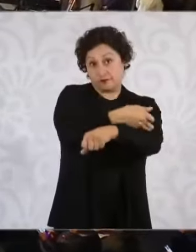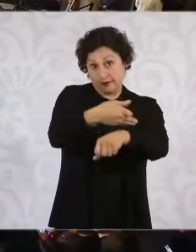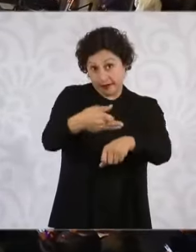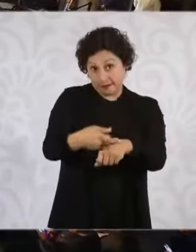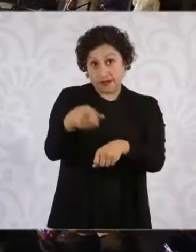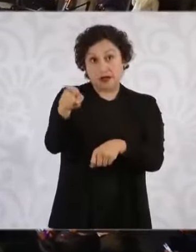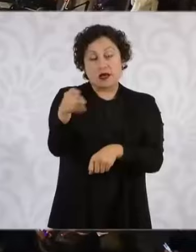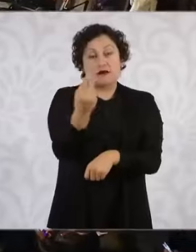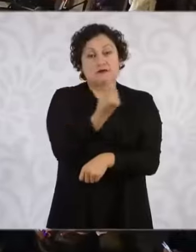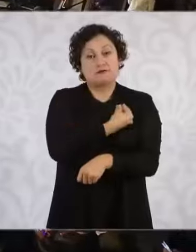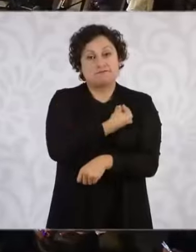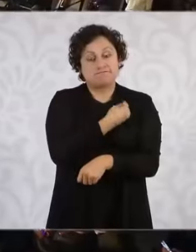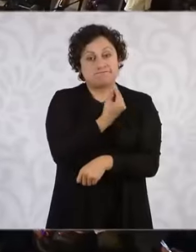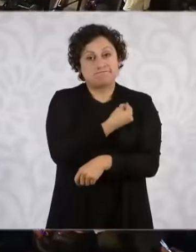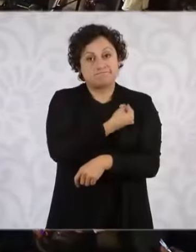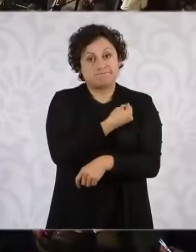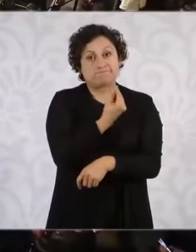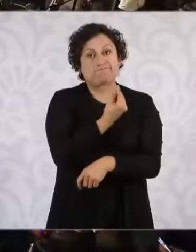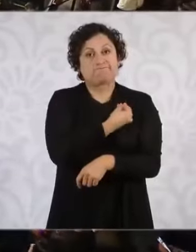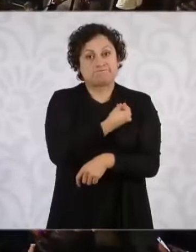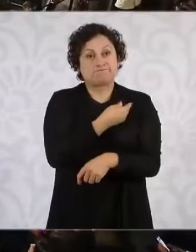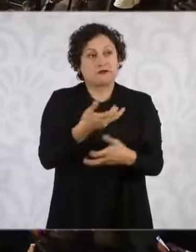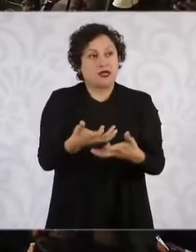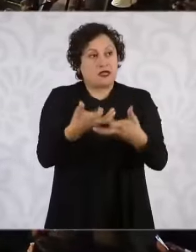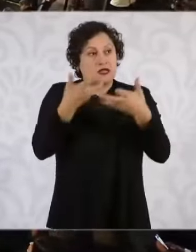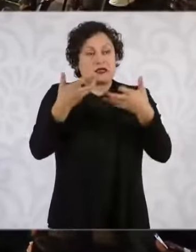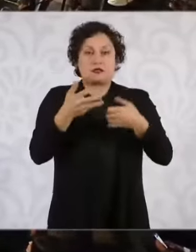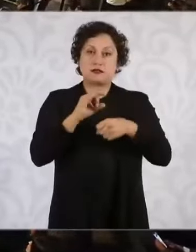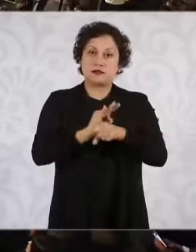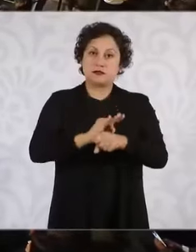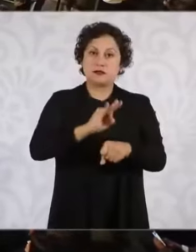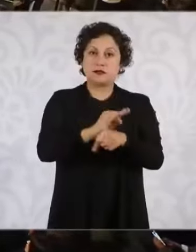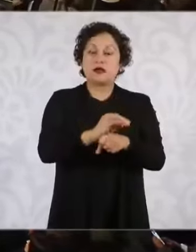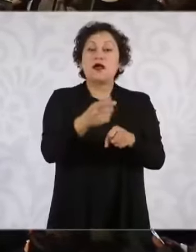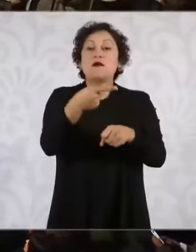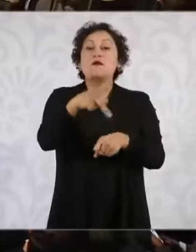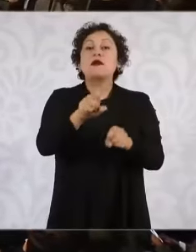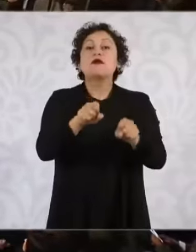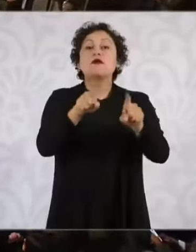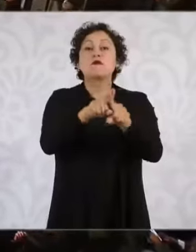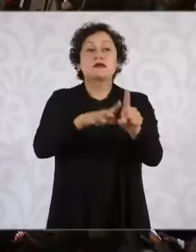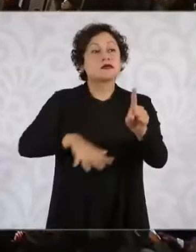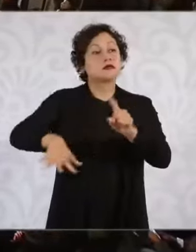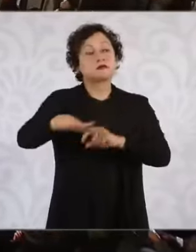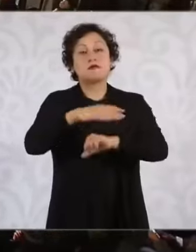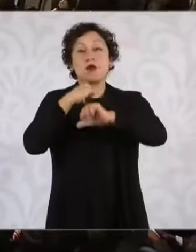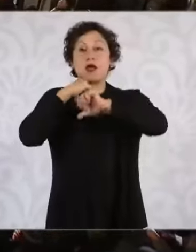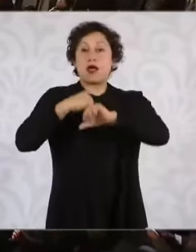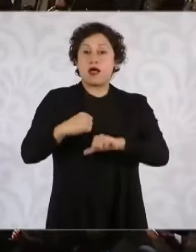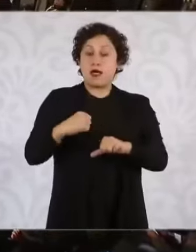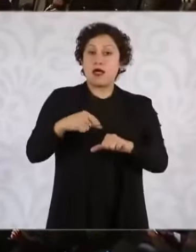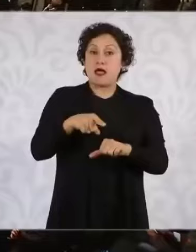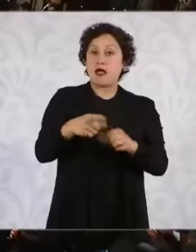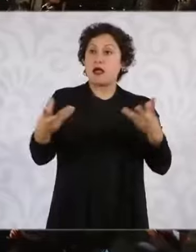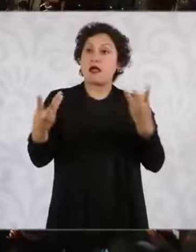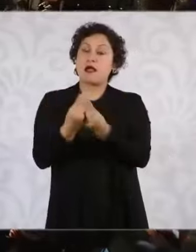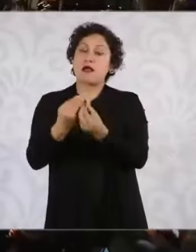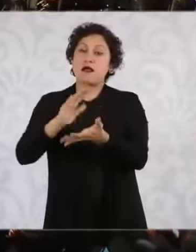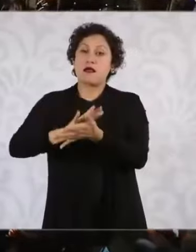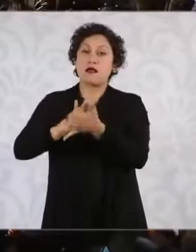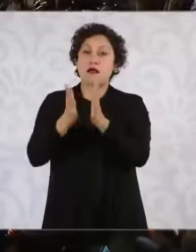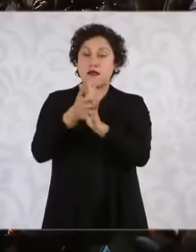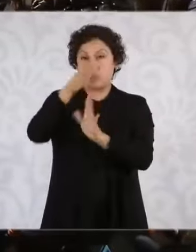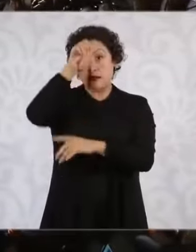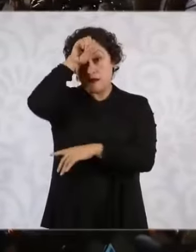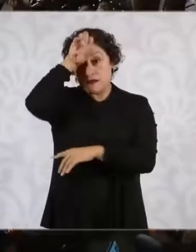resistido, ha resistido, ha elegido, que también se ha coludido con la minera. Si en este caso, y